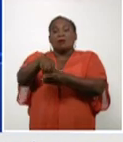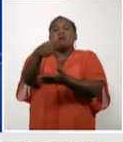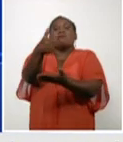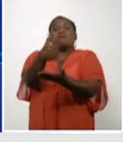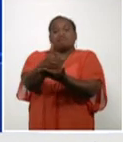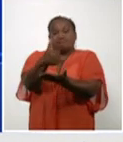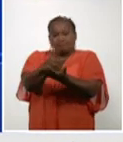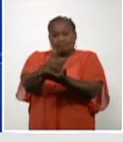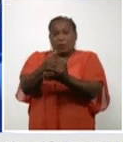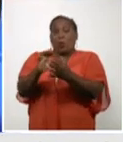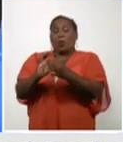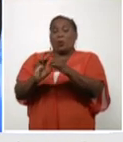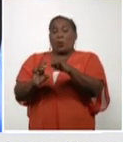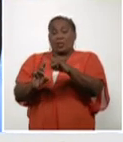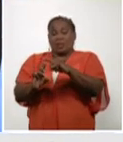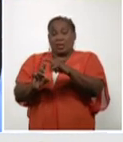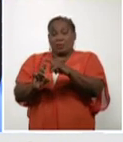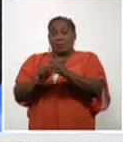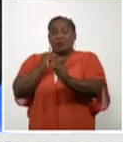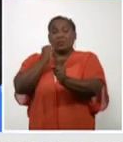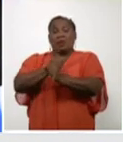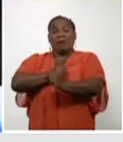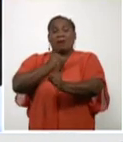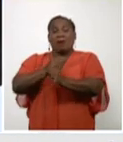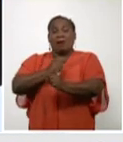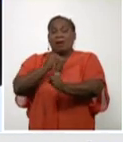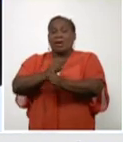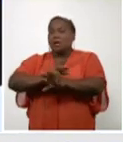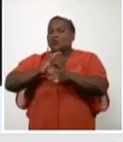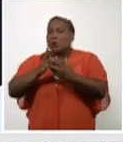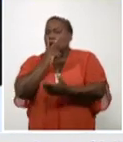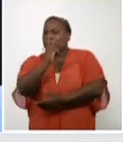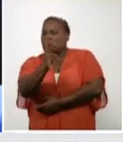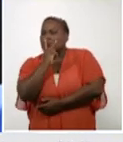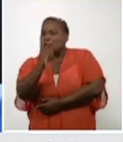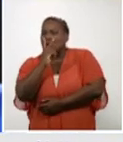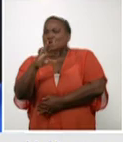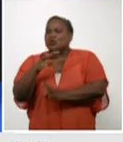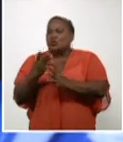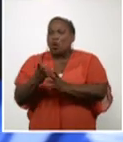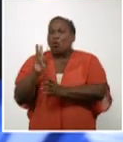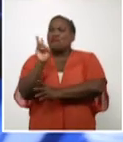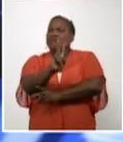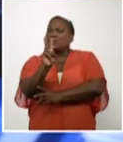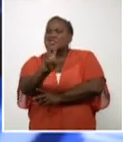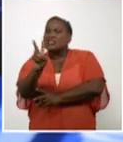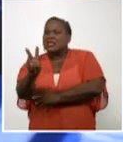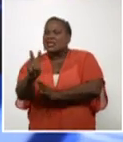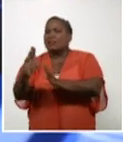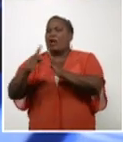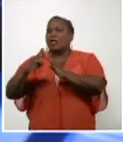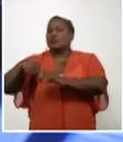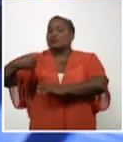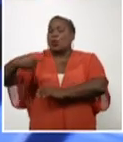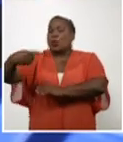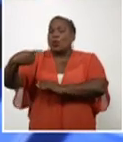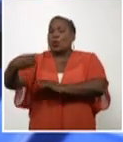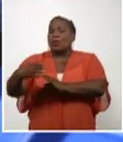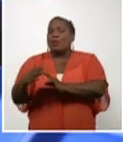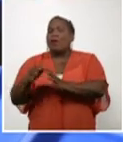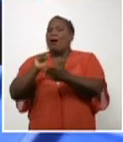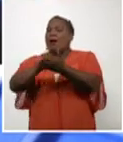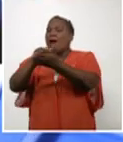trabajando todo lo que está relacionado con la pesquisa al 100% de la población vulnerable